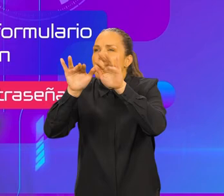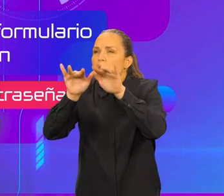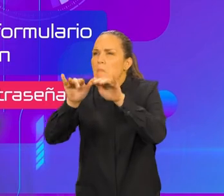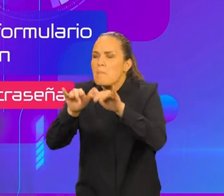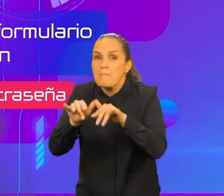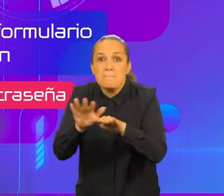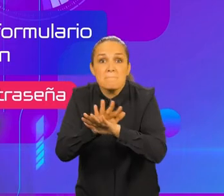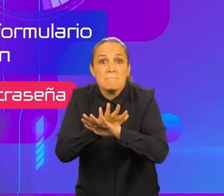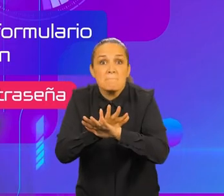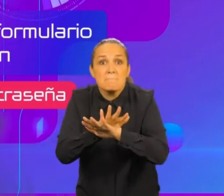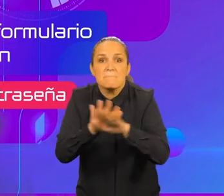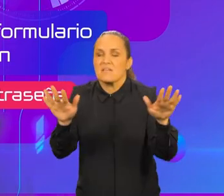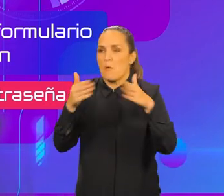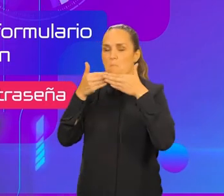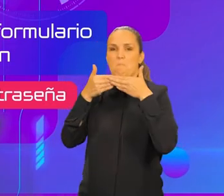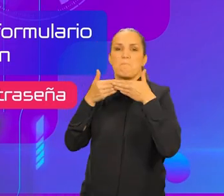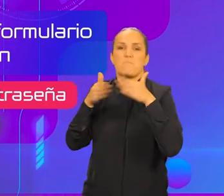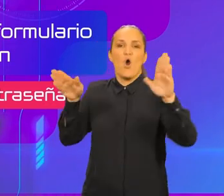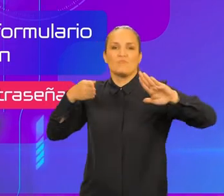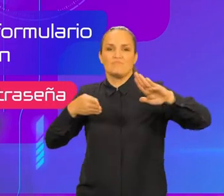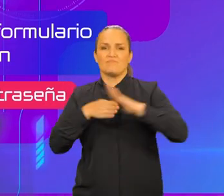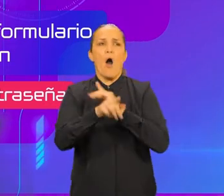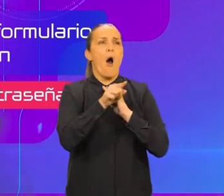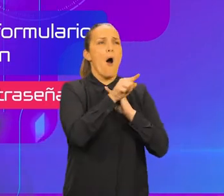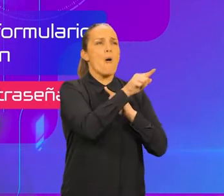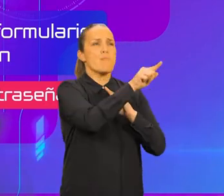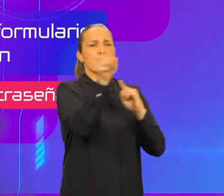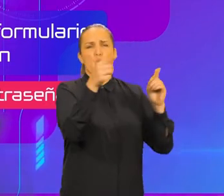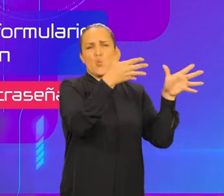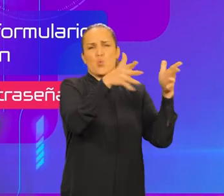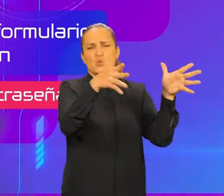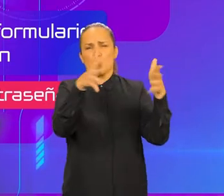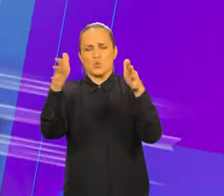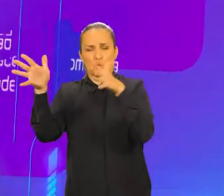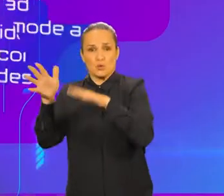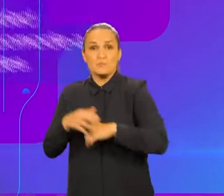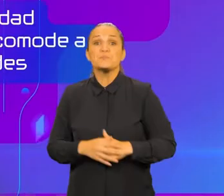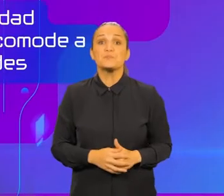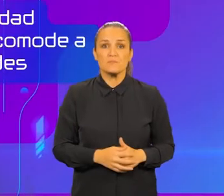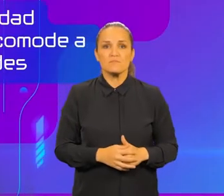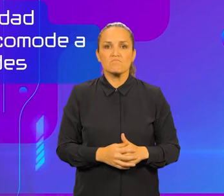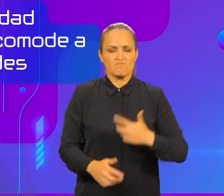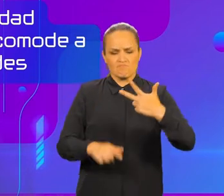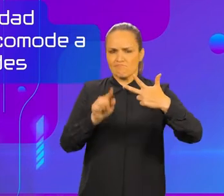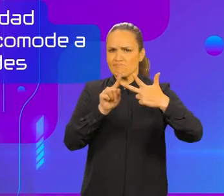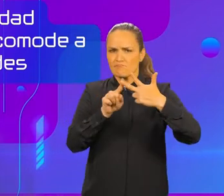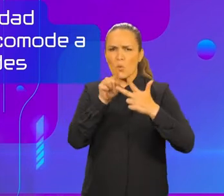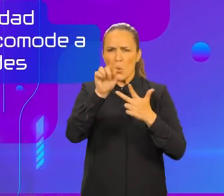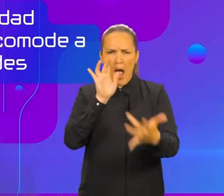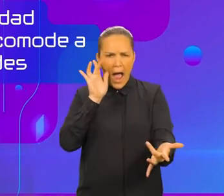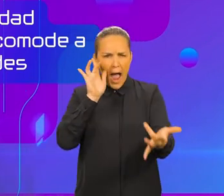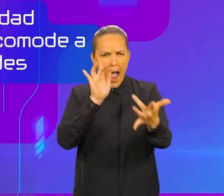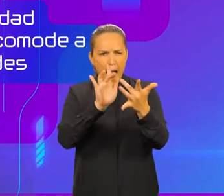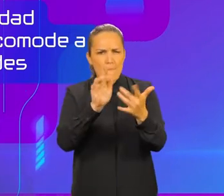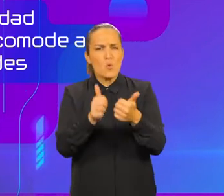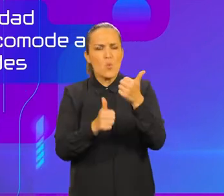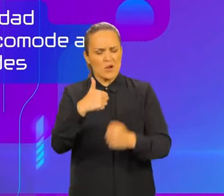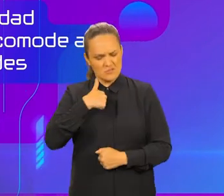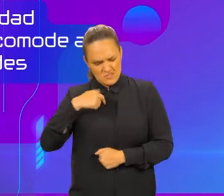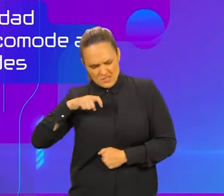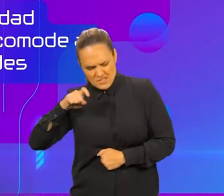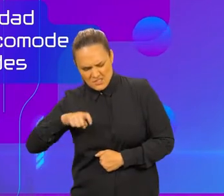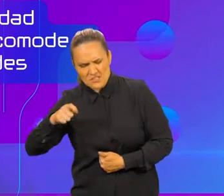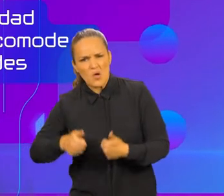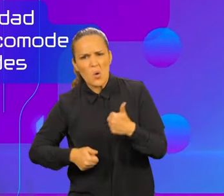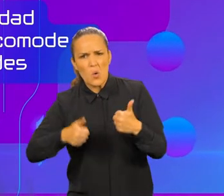la plataforma para que puedas tener acceso a toda la oferta educativa. Escoge la modalidad que más se acomode a tus